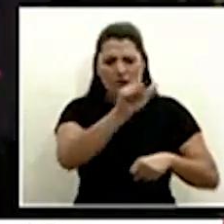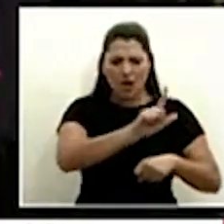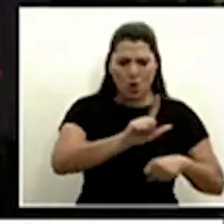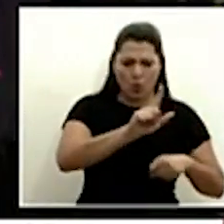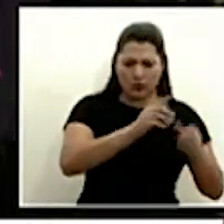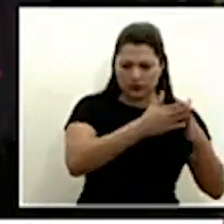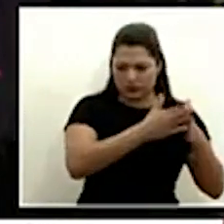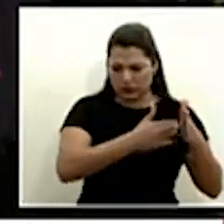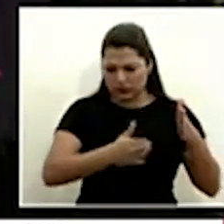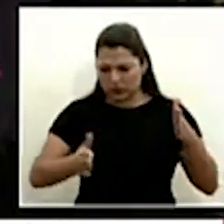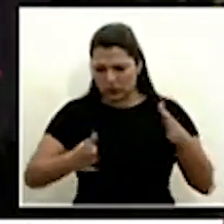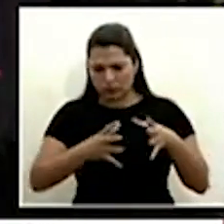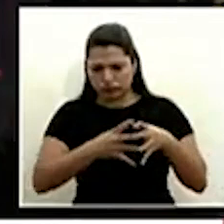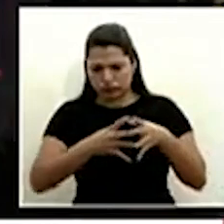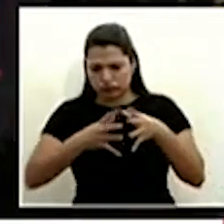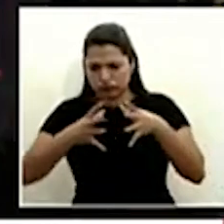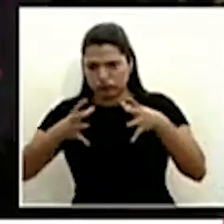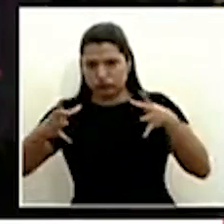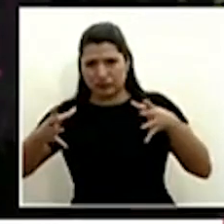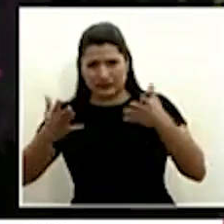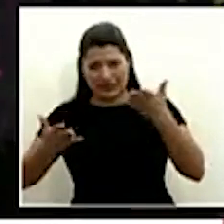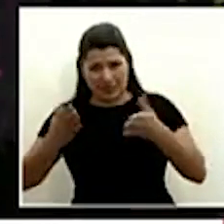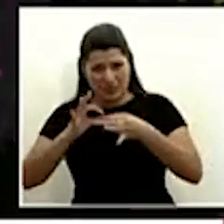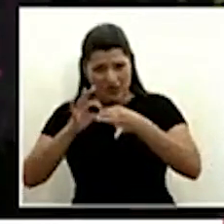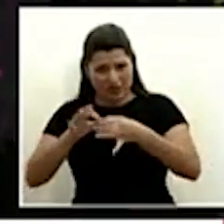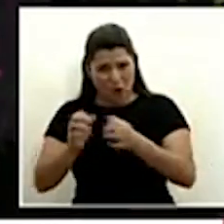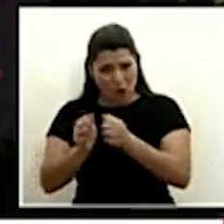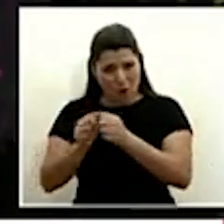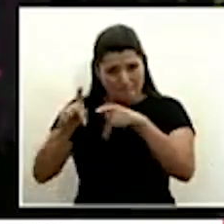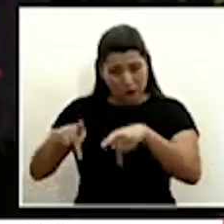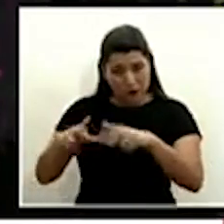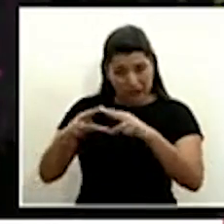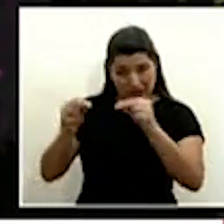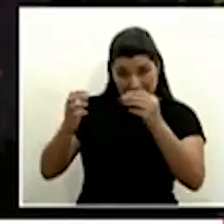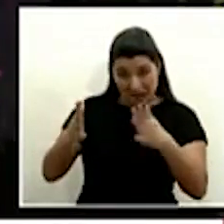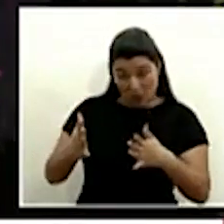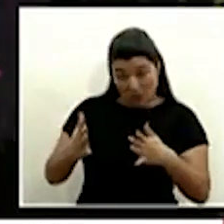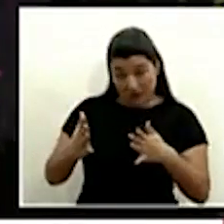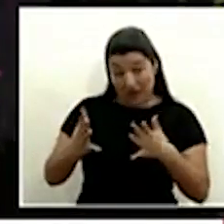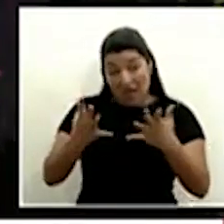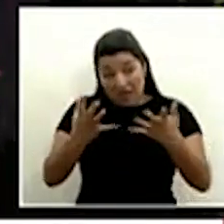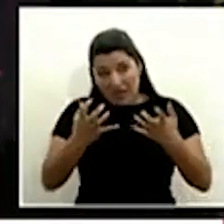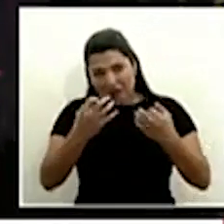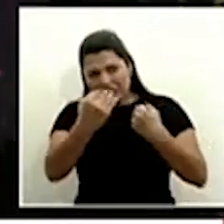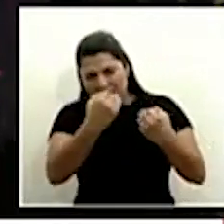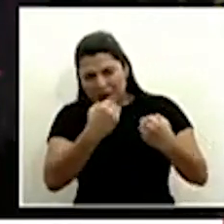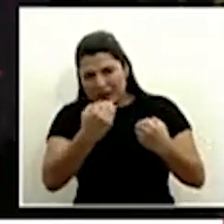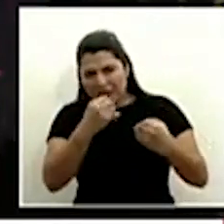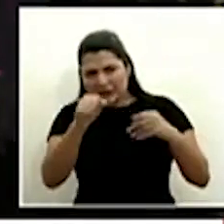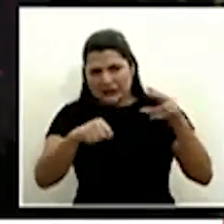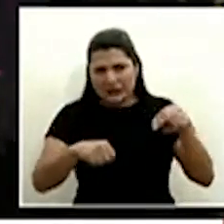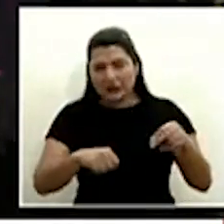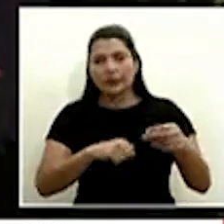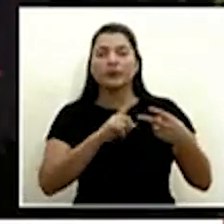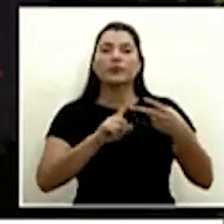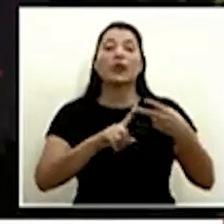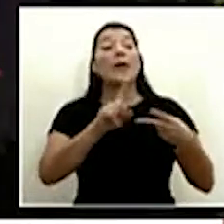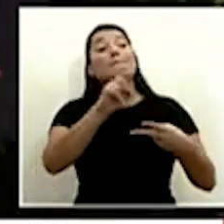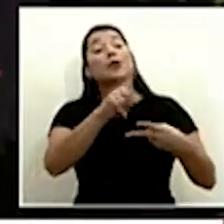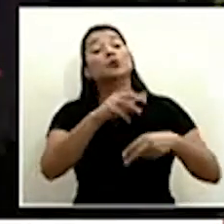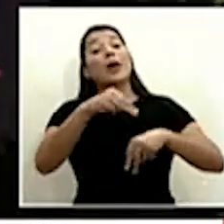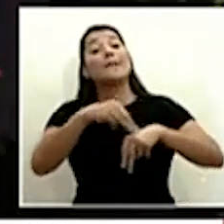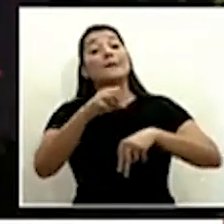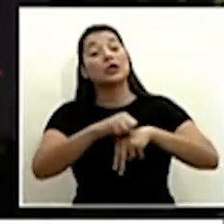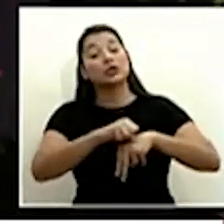va directamente relacionado con el tema de Nicaragua entonces quería especificar en ese aspecto y le quería preguntar a don Michael Soto